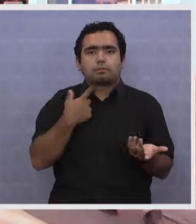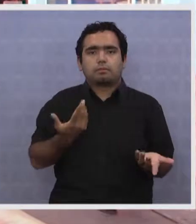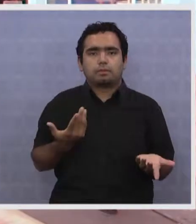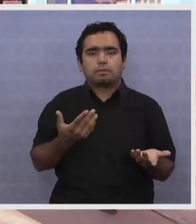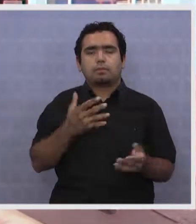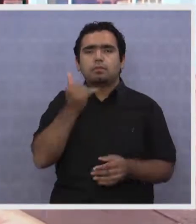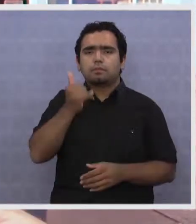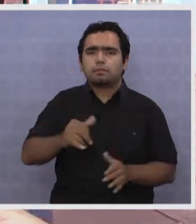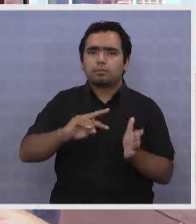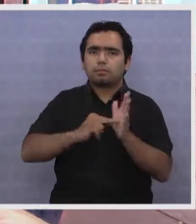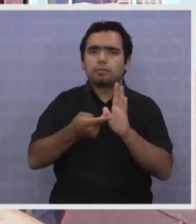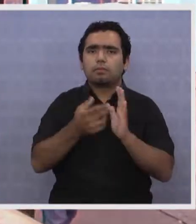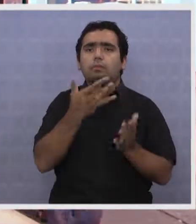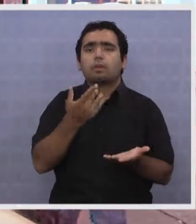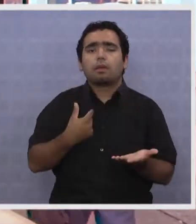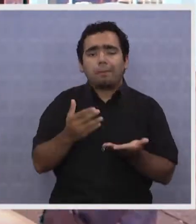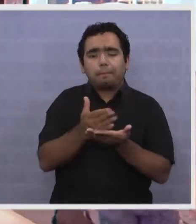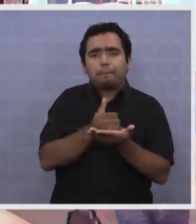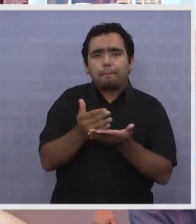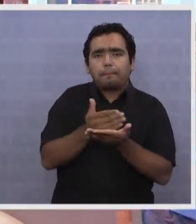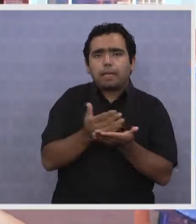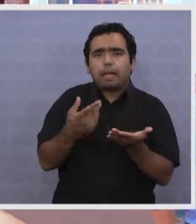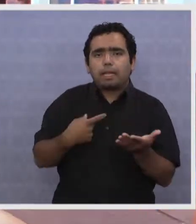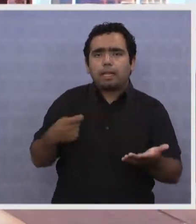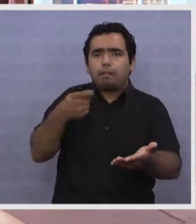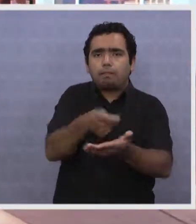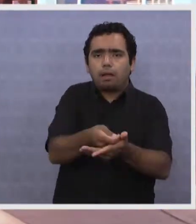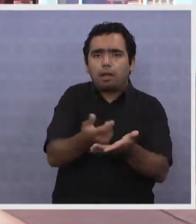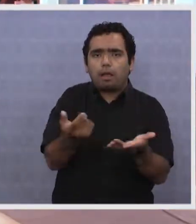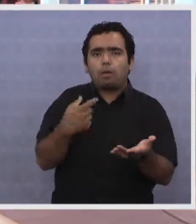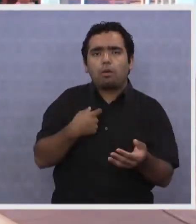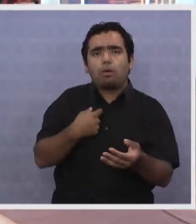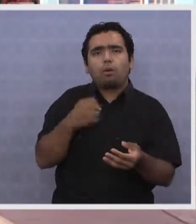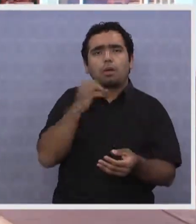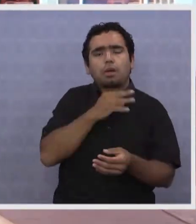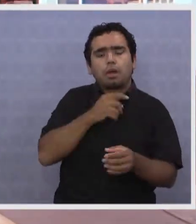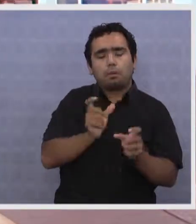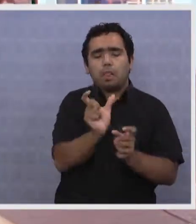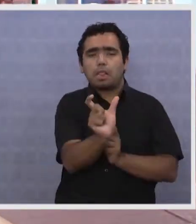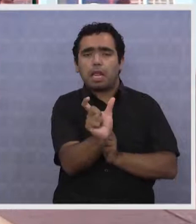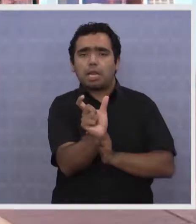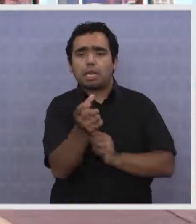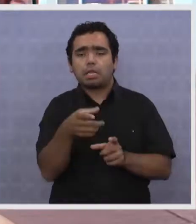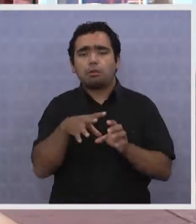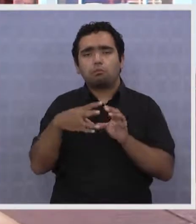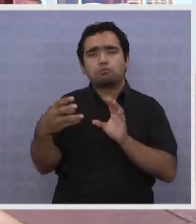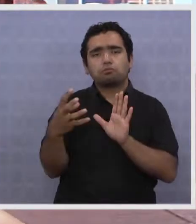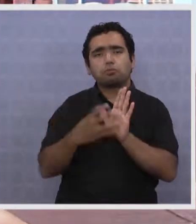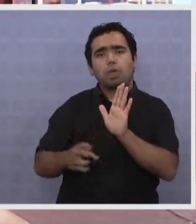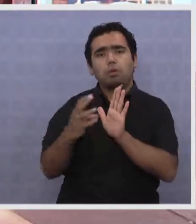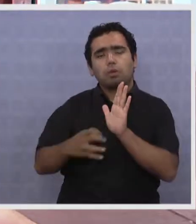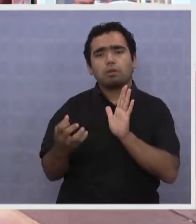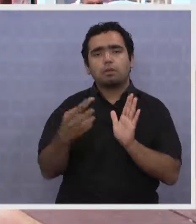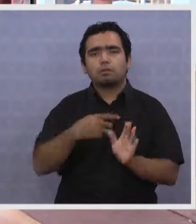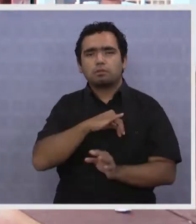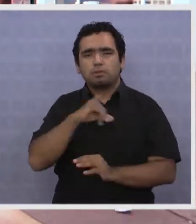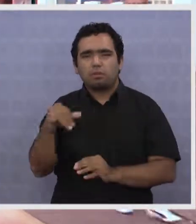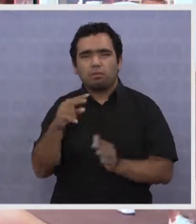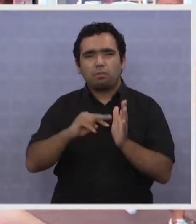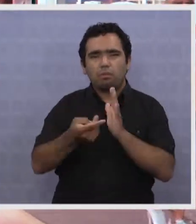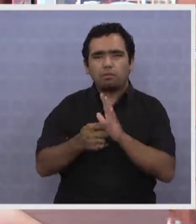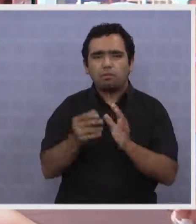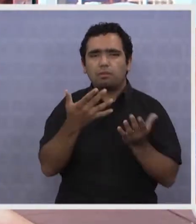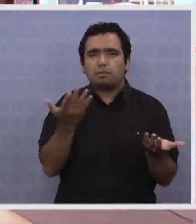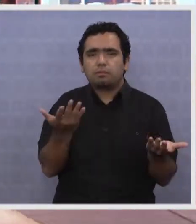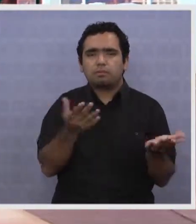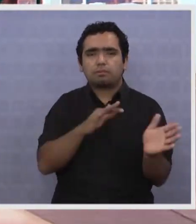un problema porque si uno tiene algún plan automático de pago o una tarjeta, qué sé yo, tienes que venir y es